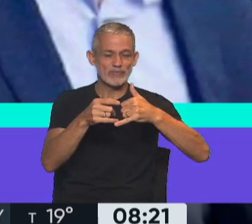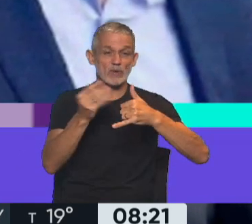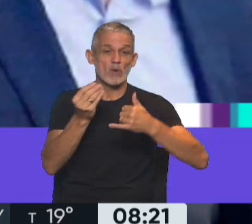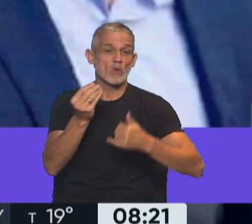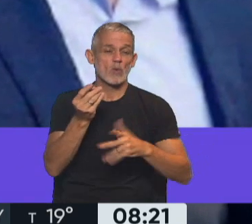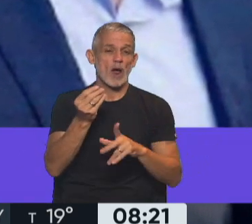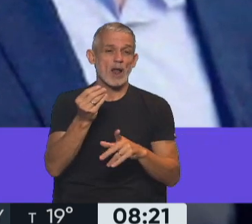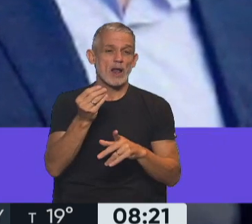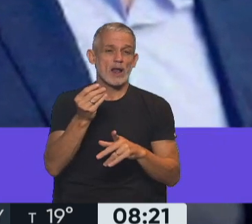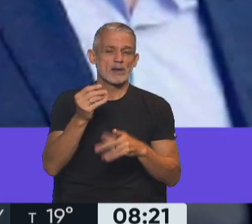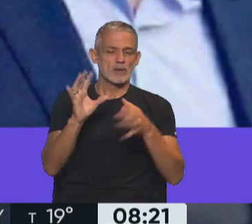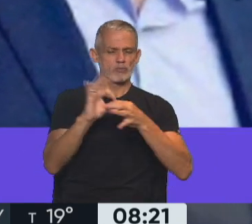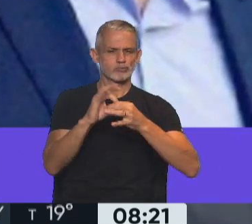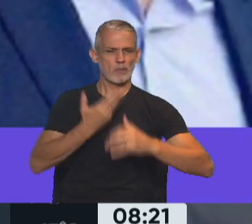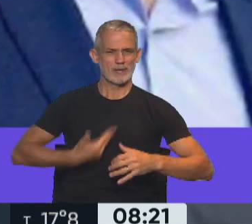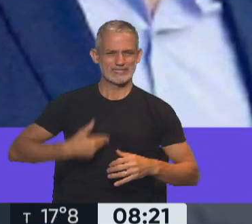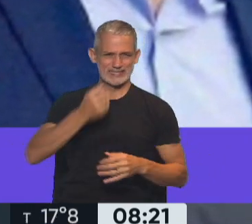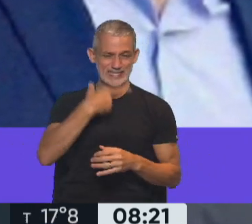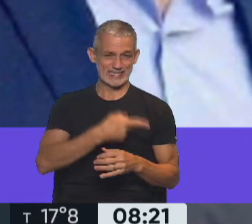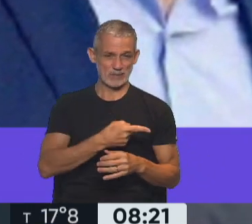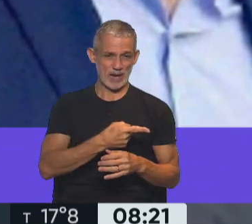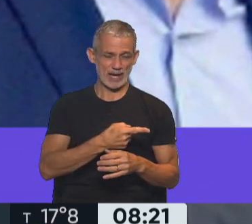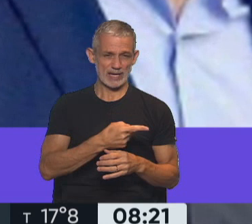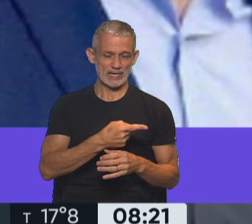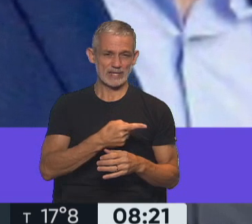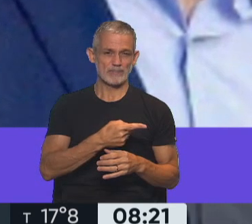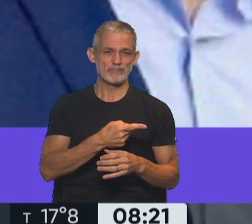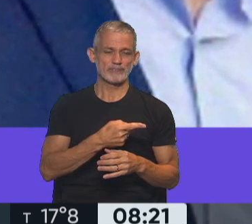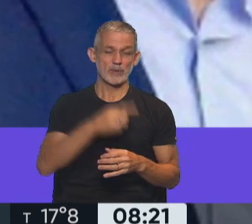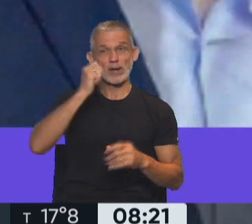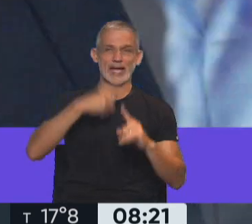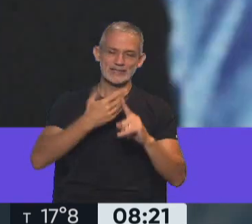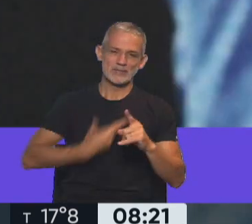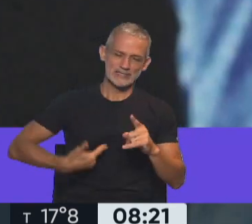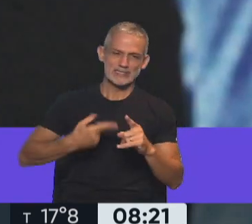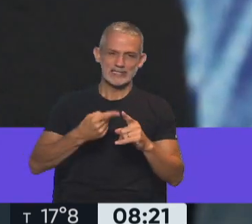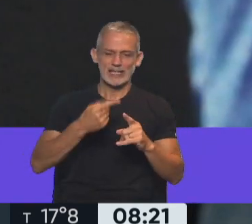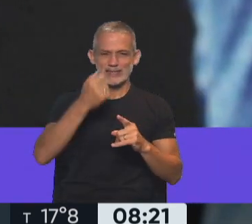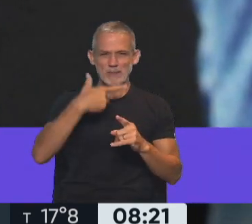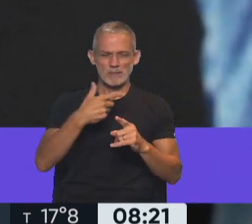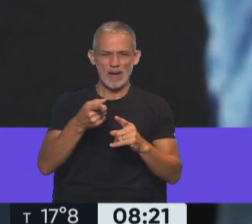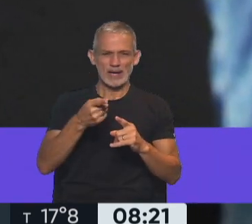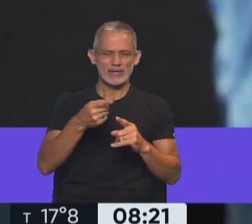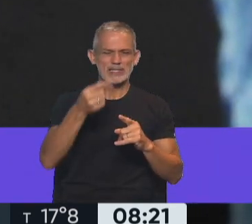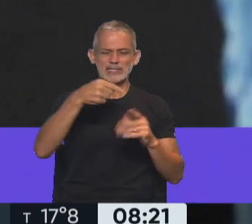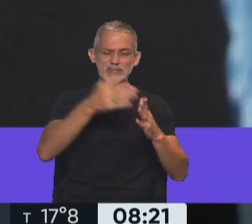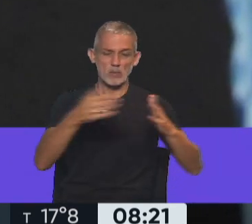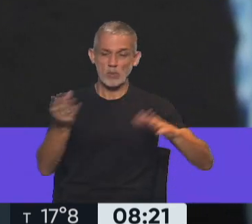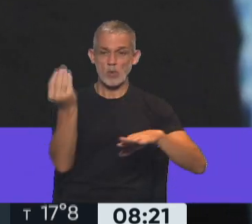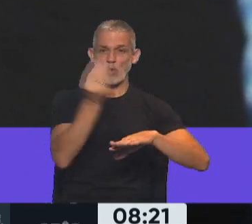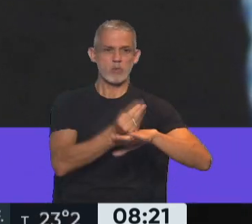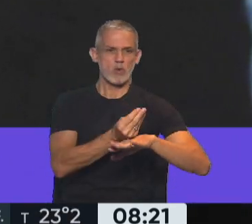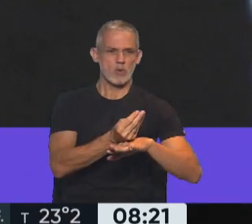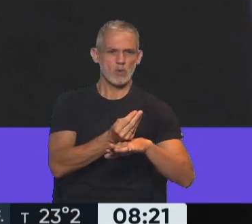fue desvinculado al expresidente, perdón, de unas pocas semanas después de asumir la